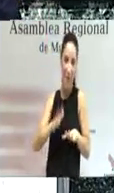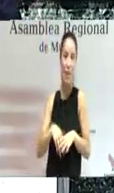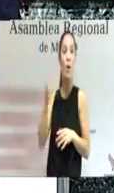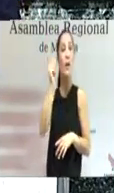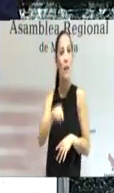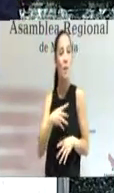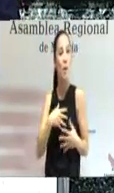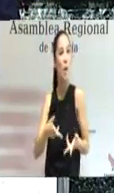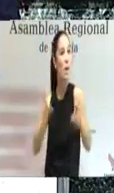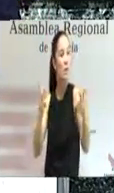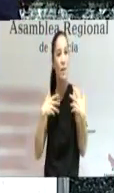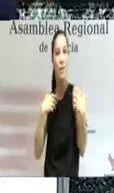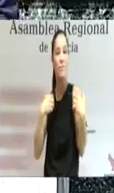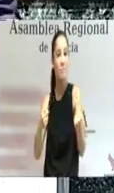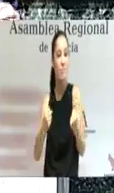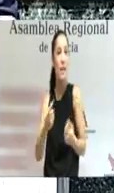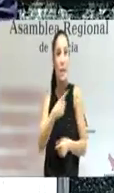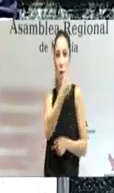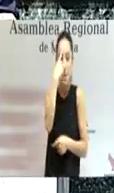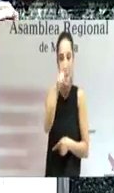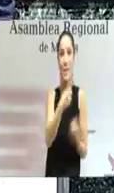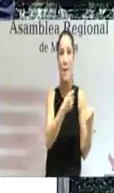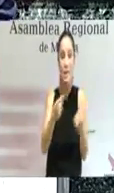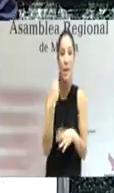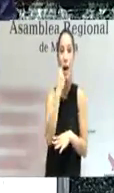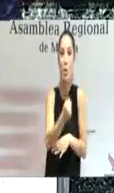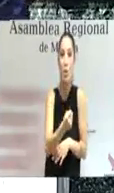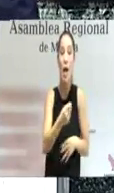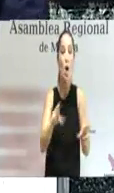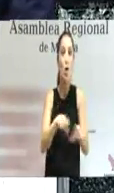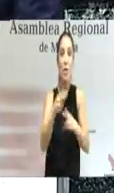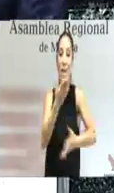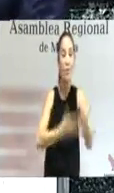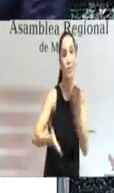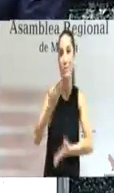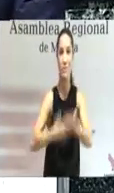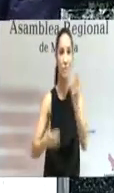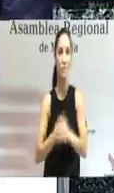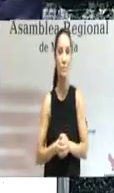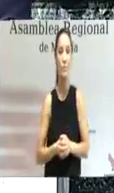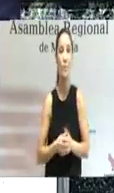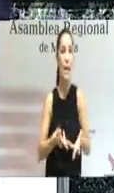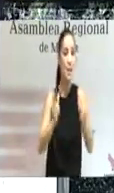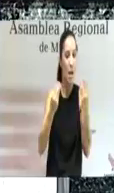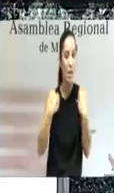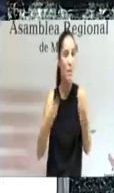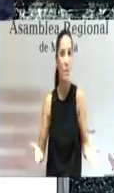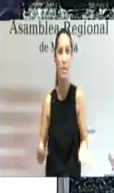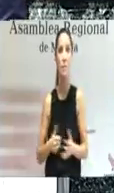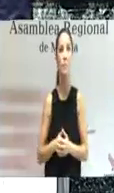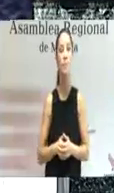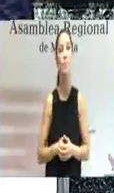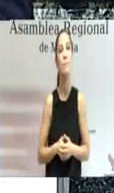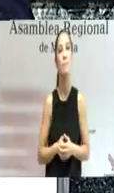personas que necesitan ayuda saber que cuentan con ella con el apoyo de una sociedad solidaria la libertad de vivir y